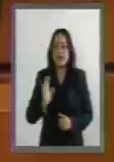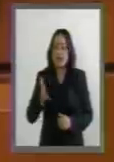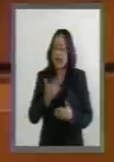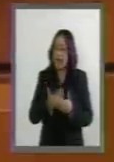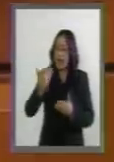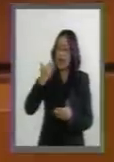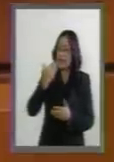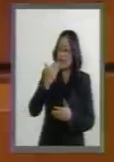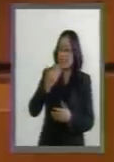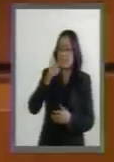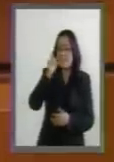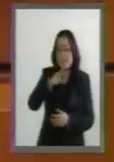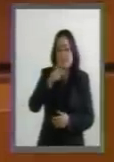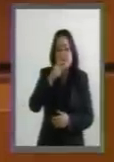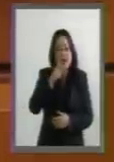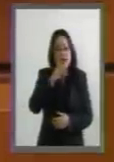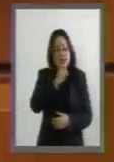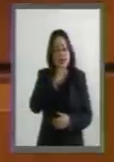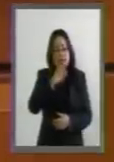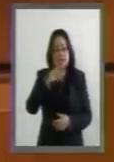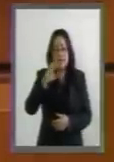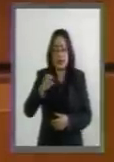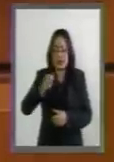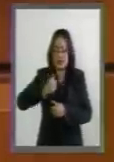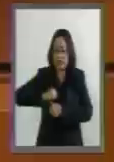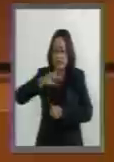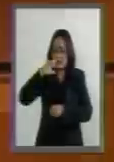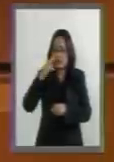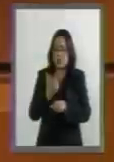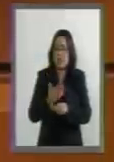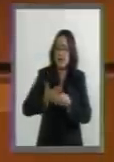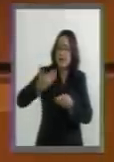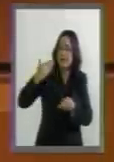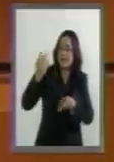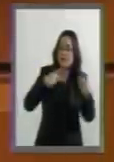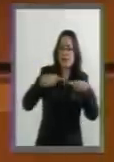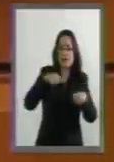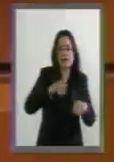Secretaria de Relaciones Exteriores hace muy poco cuando vino,